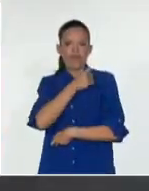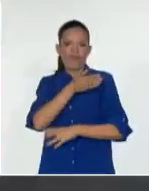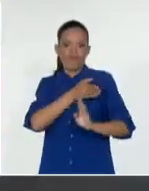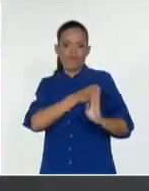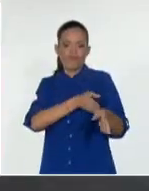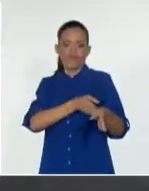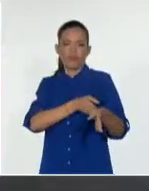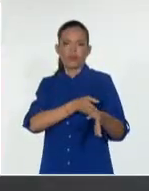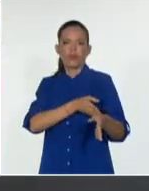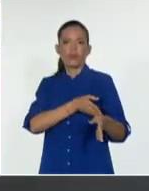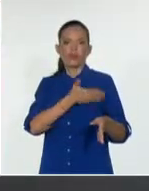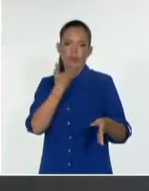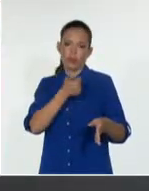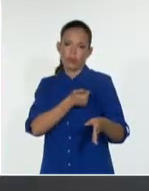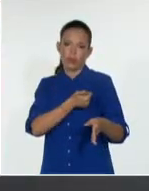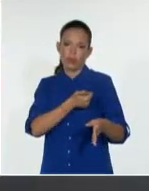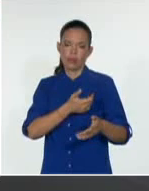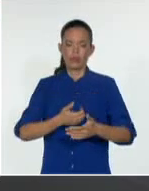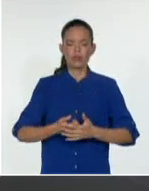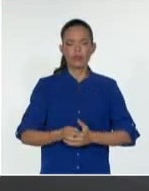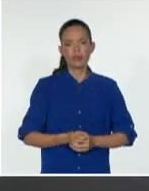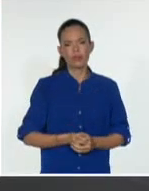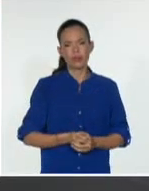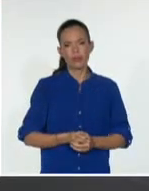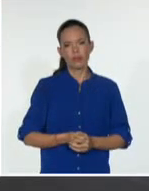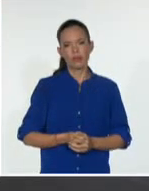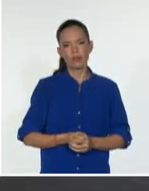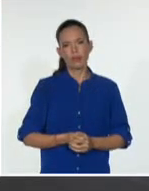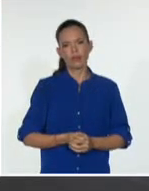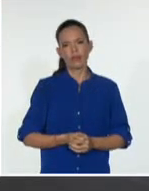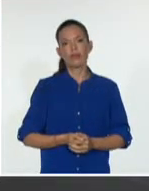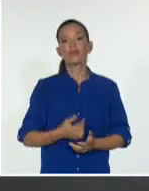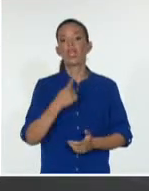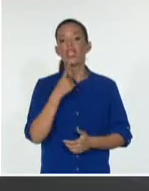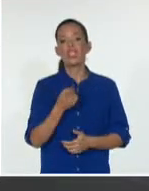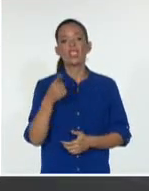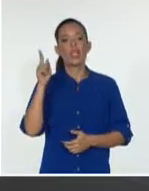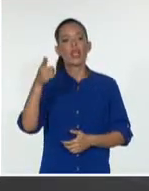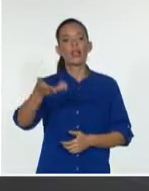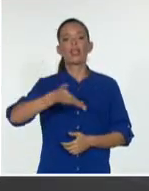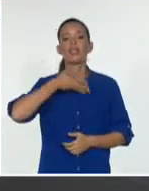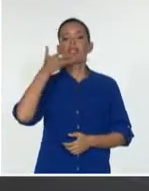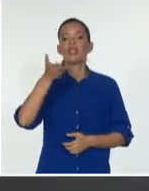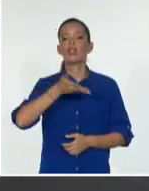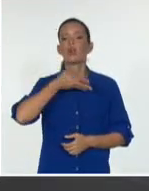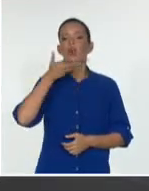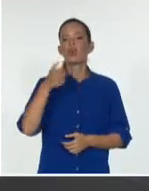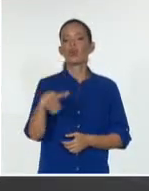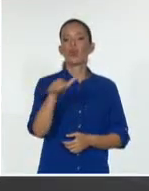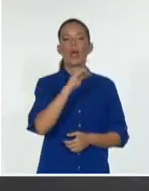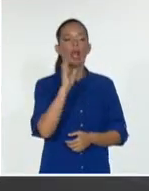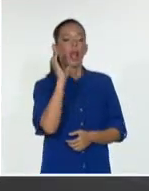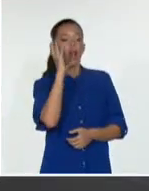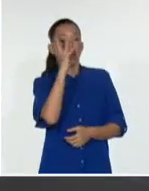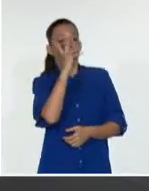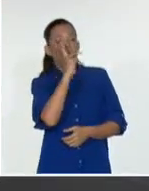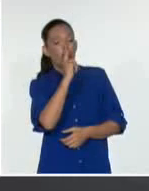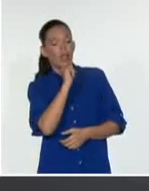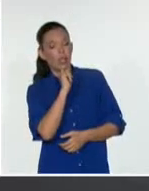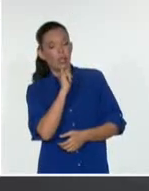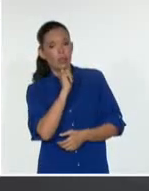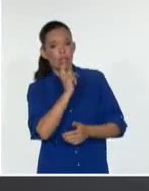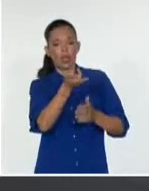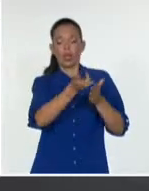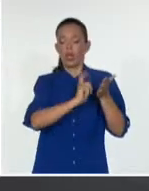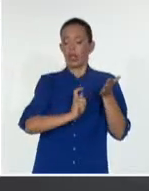En efecto, a Petro le cuestionan que es un político con un discurso demasiado poético, literario y que ello lo